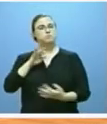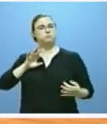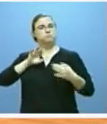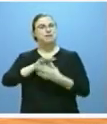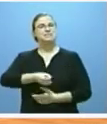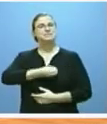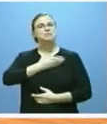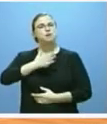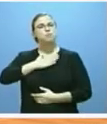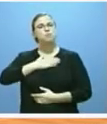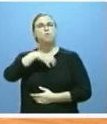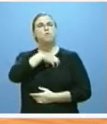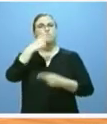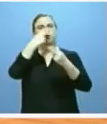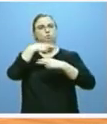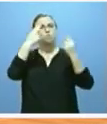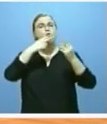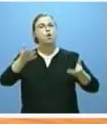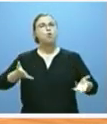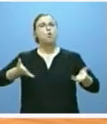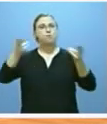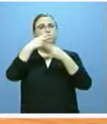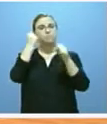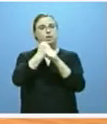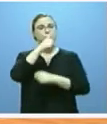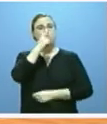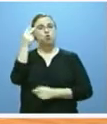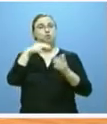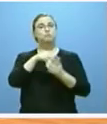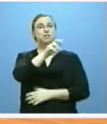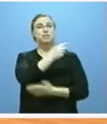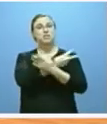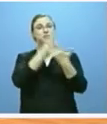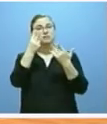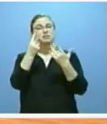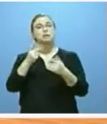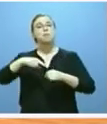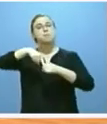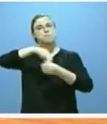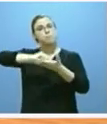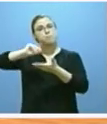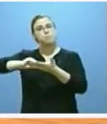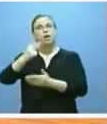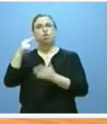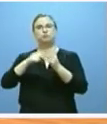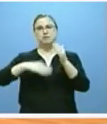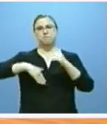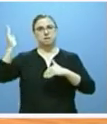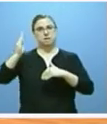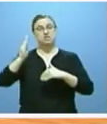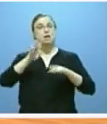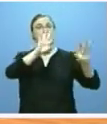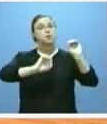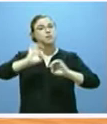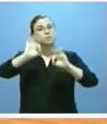de la función pública, nuestra oferta pública de empleo en 2017 superará las 2.000 plazas, de las que el 90